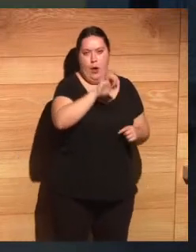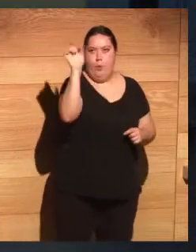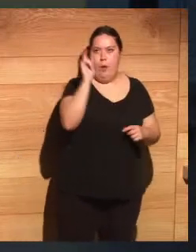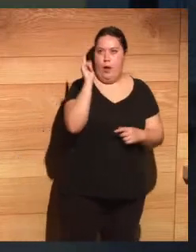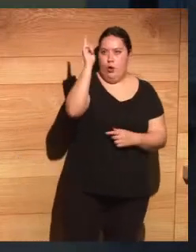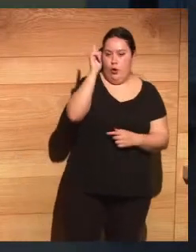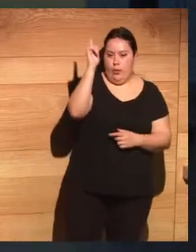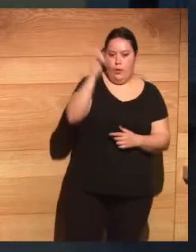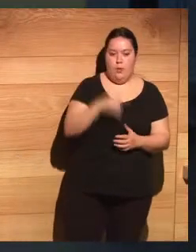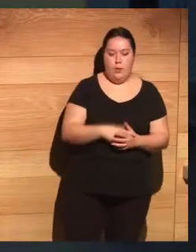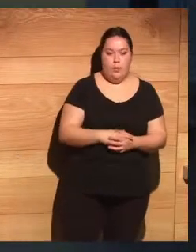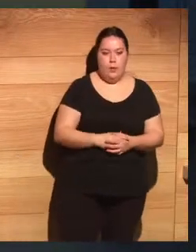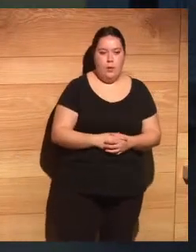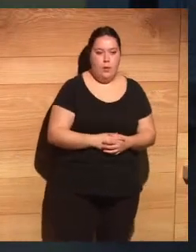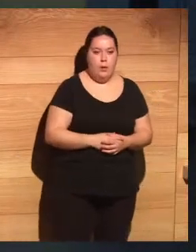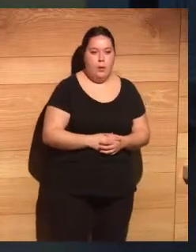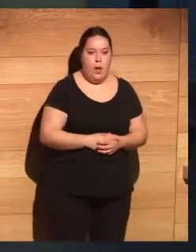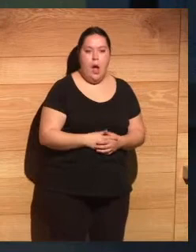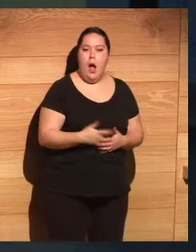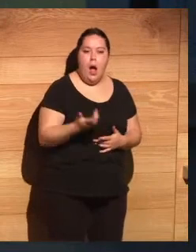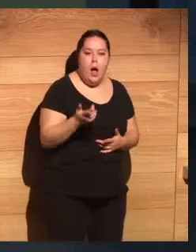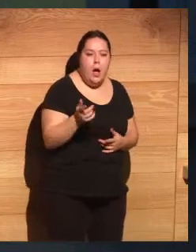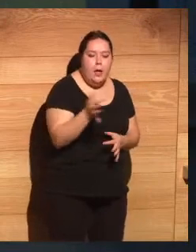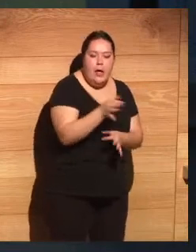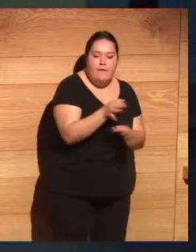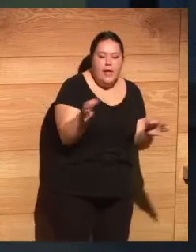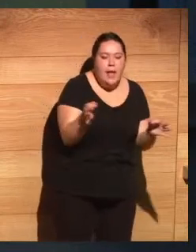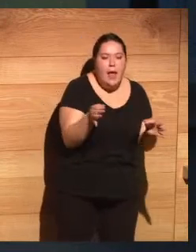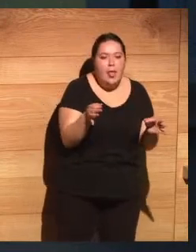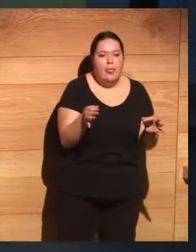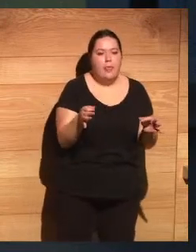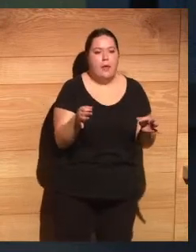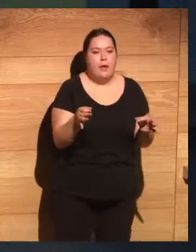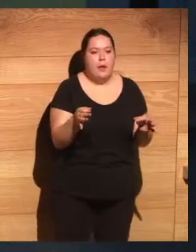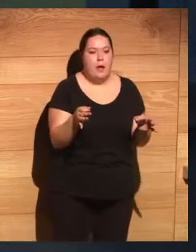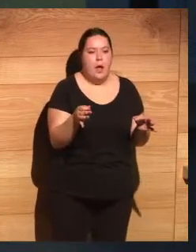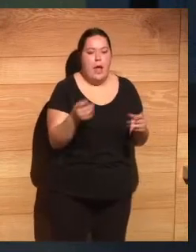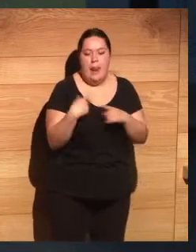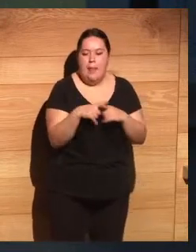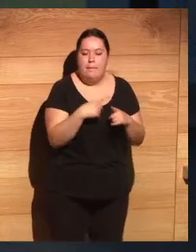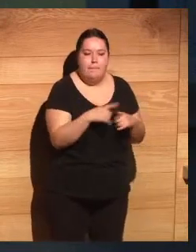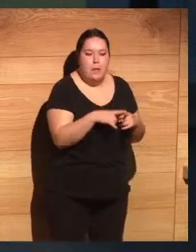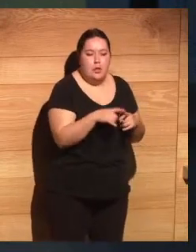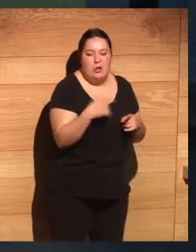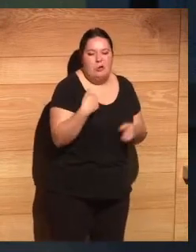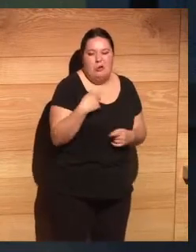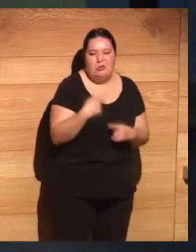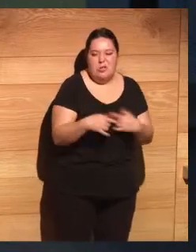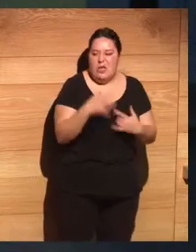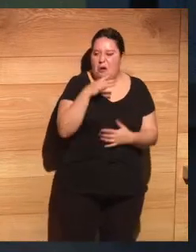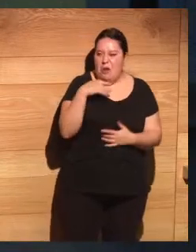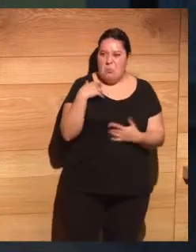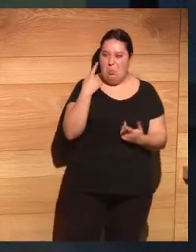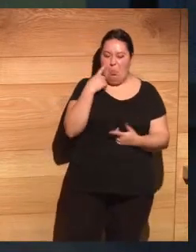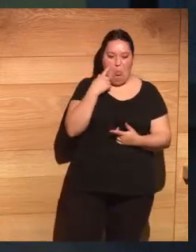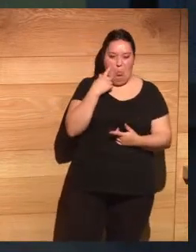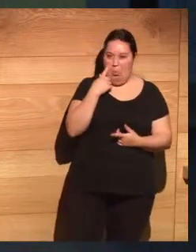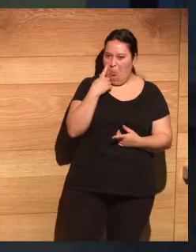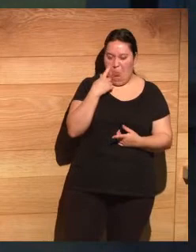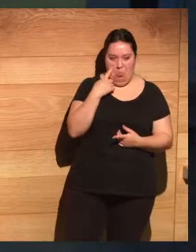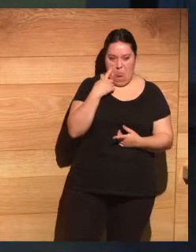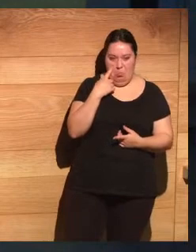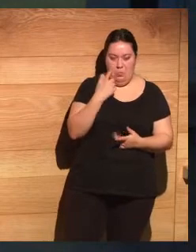nociones, no solamente de tiempo en el contrato, sino de rendimiento, trabajo por proyectos, trabajo, elementos que ahora mismo suenan a chinos en nuestra normativa